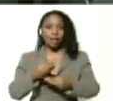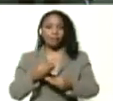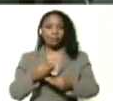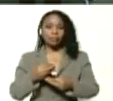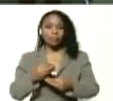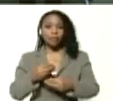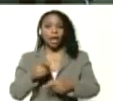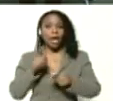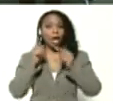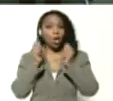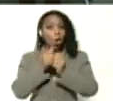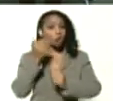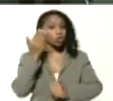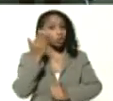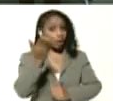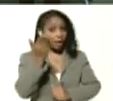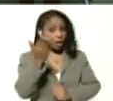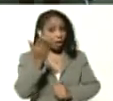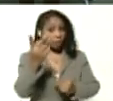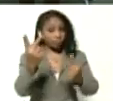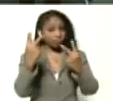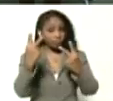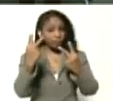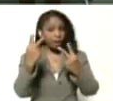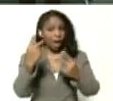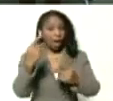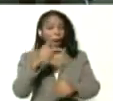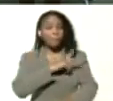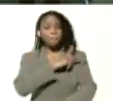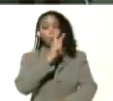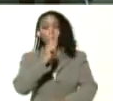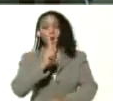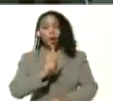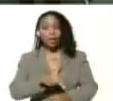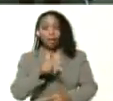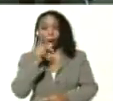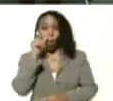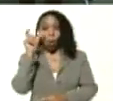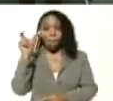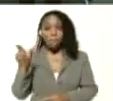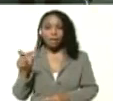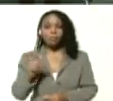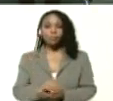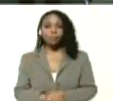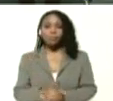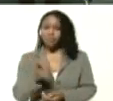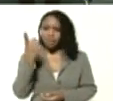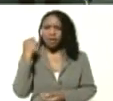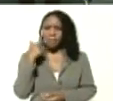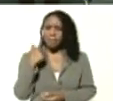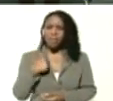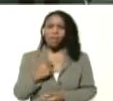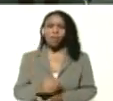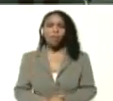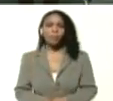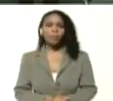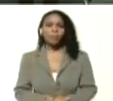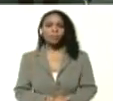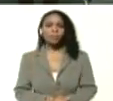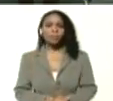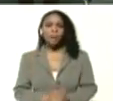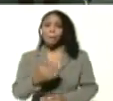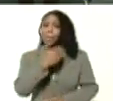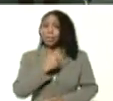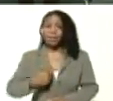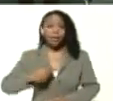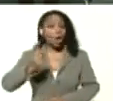es contigo al frenazaré el poeta al frenazaré ayer me dijo presidente